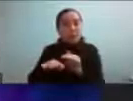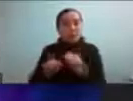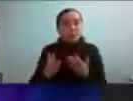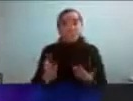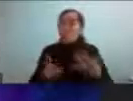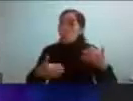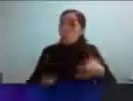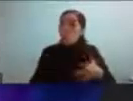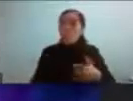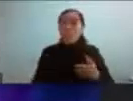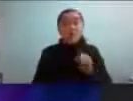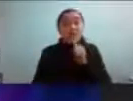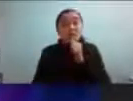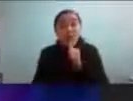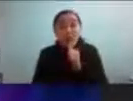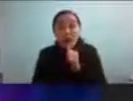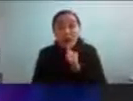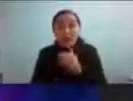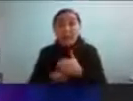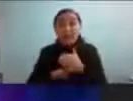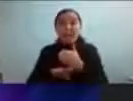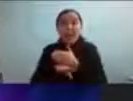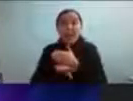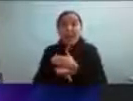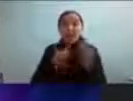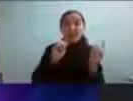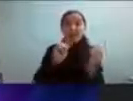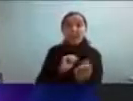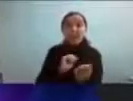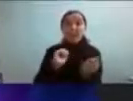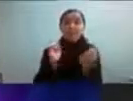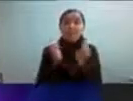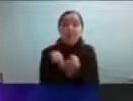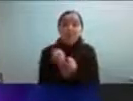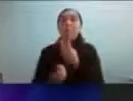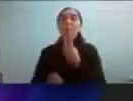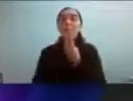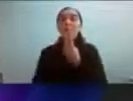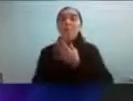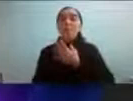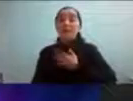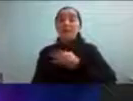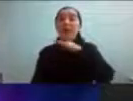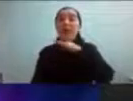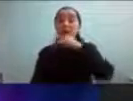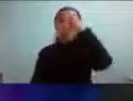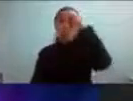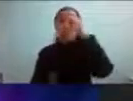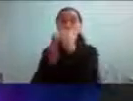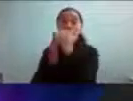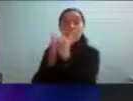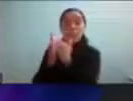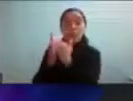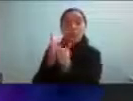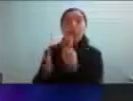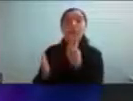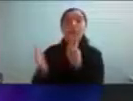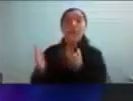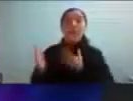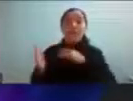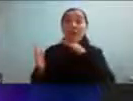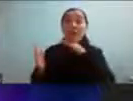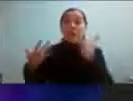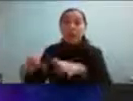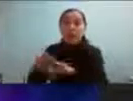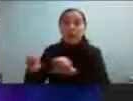falta de anticipación a la transición a la vida adulta o sea no podemos pensar y diseñar programas para la vida adulta cuando la vida adulta ya llegó tenemos